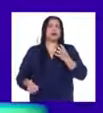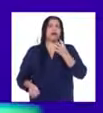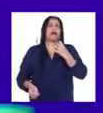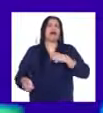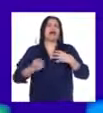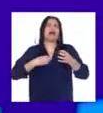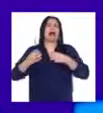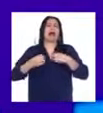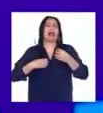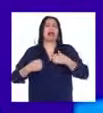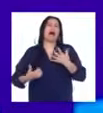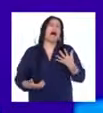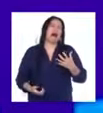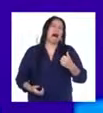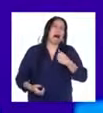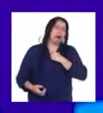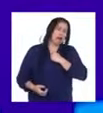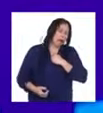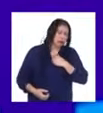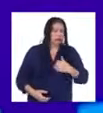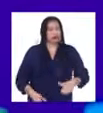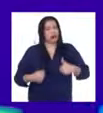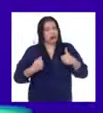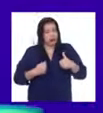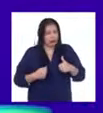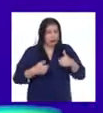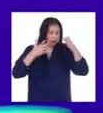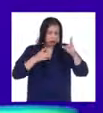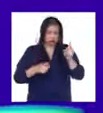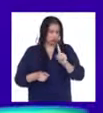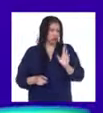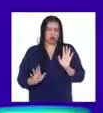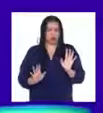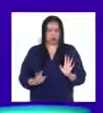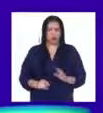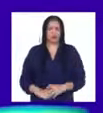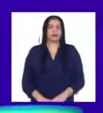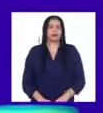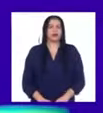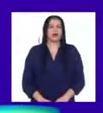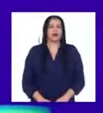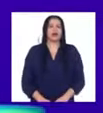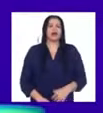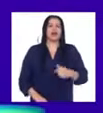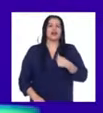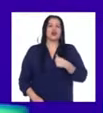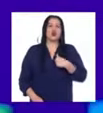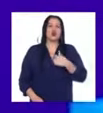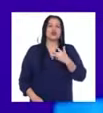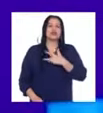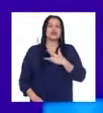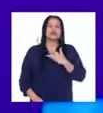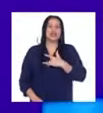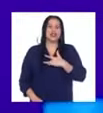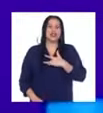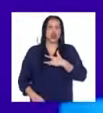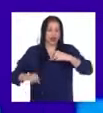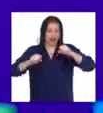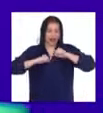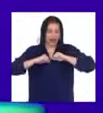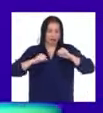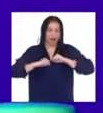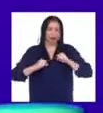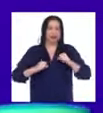vida deportiva o mi rutina deportiva que llevo. Es más, yo siento que el deporte le da